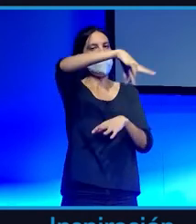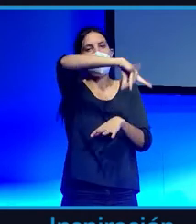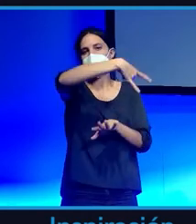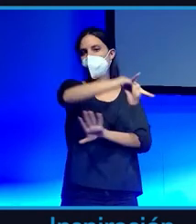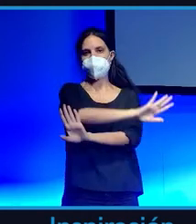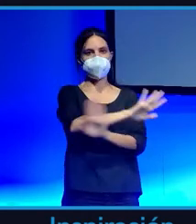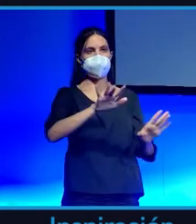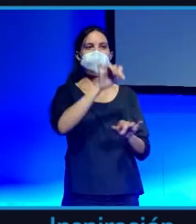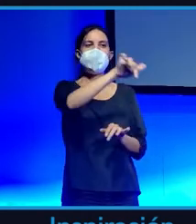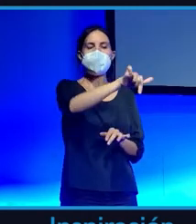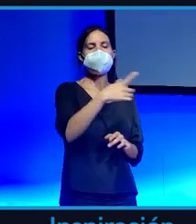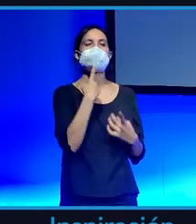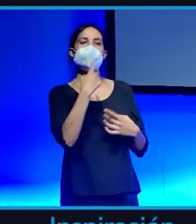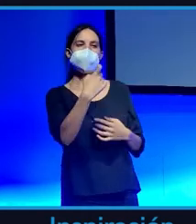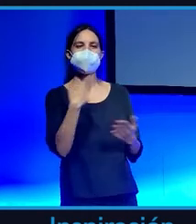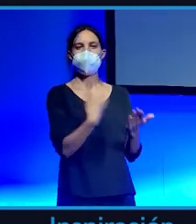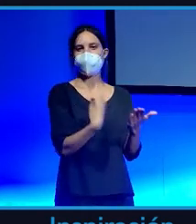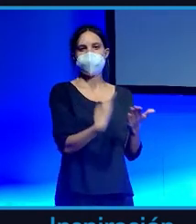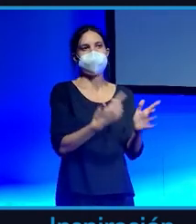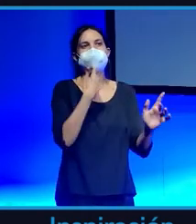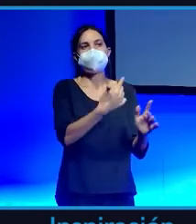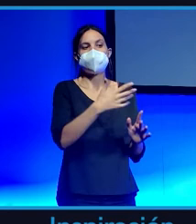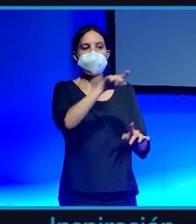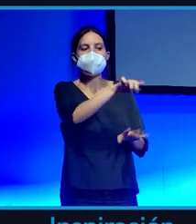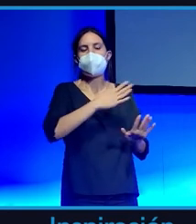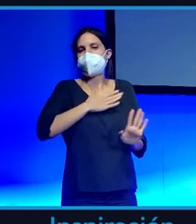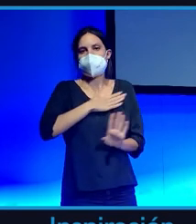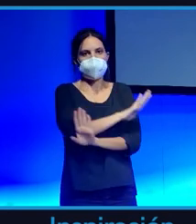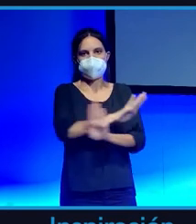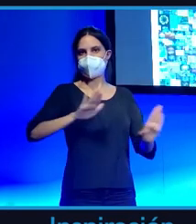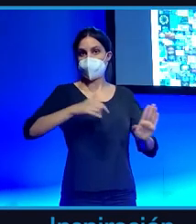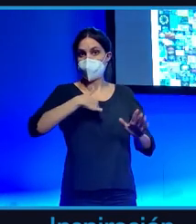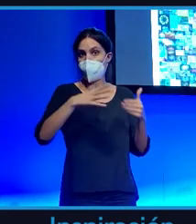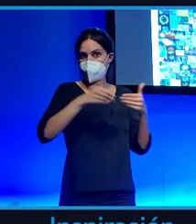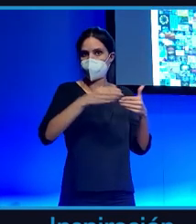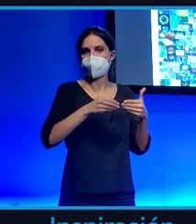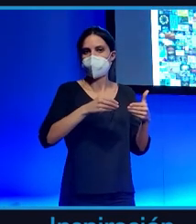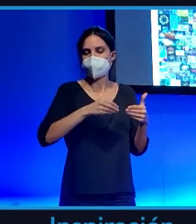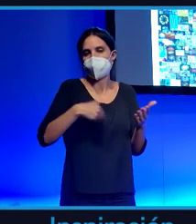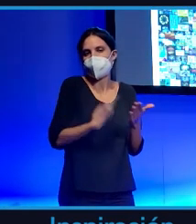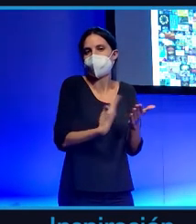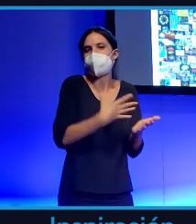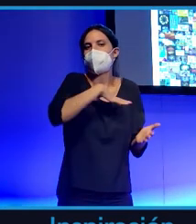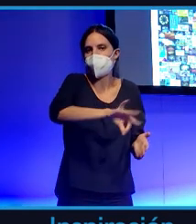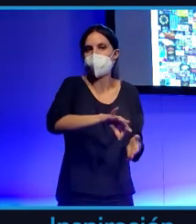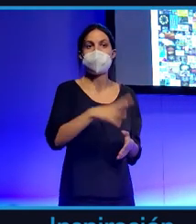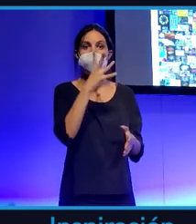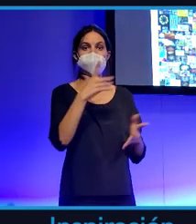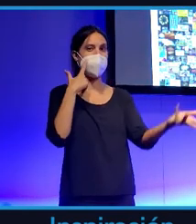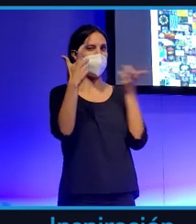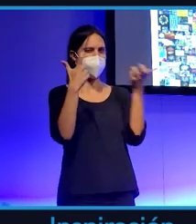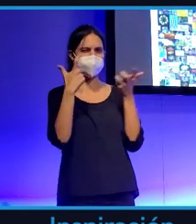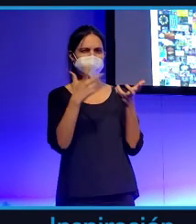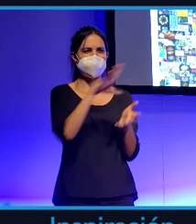es un poco difícil justificar que ese es solo tuyo, pues en este caso puedes justificar que es tuyo y se están comprando obras de arte